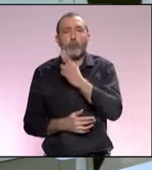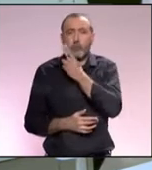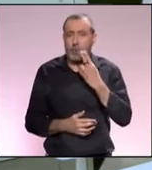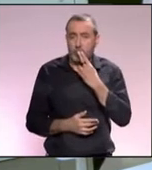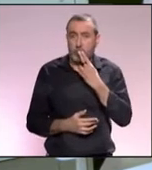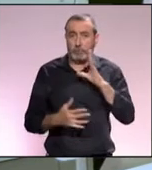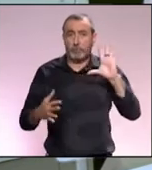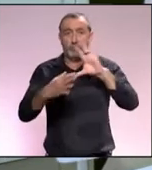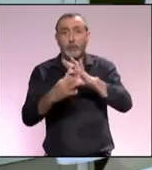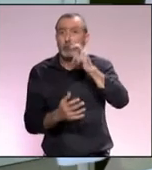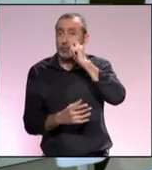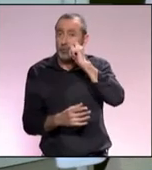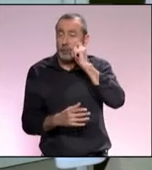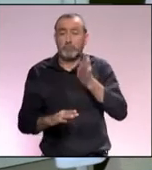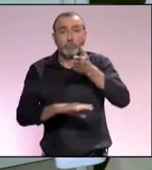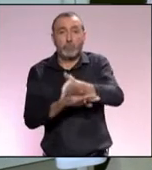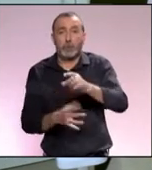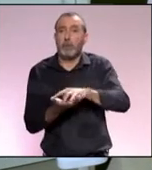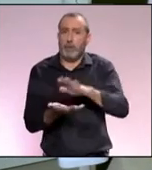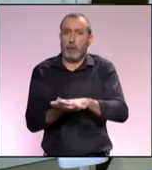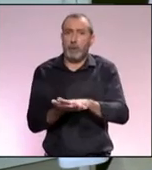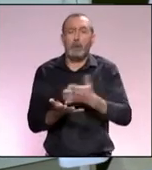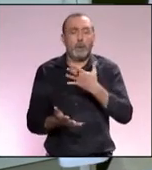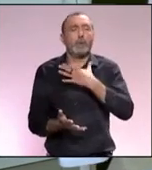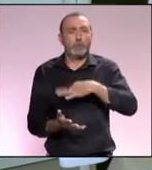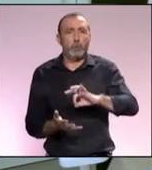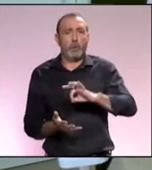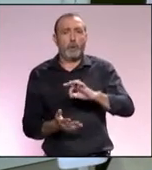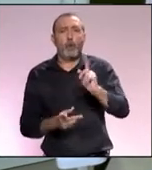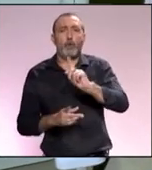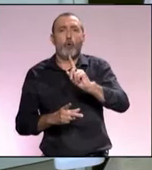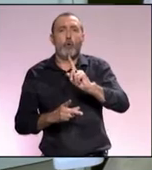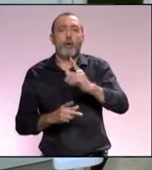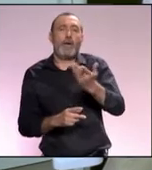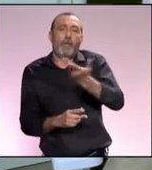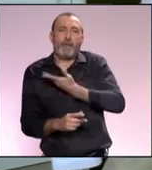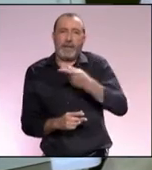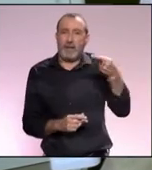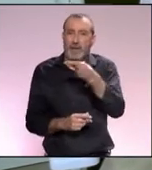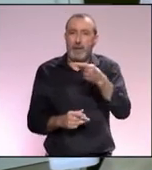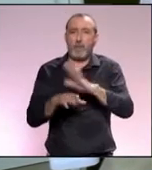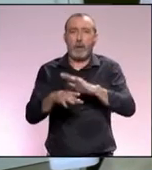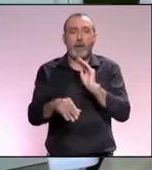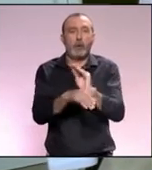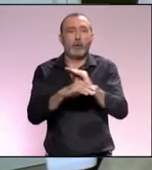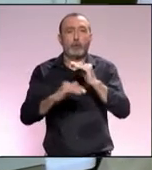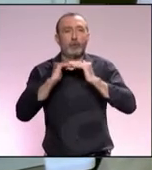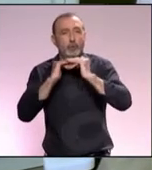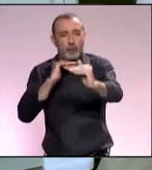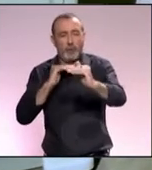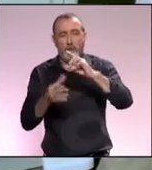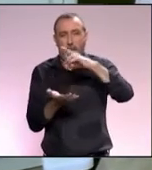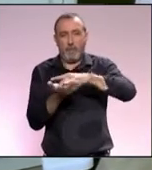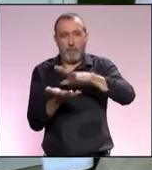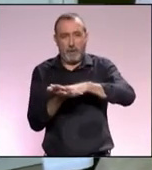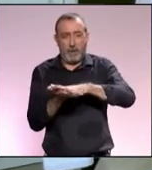turista que llega a Málaga, no tiene por qué afectar negativamente la sostenibilidad de la ciudad.